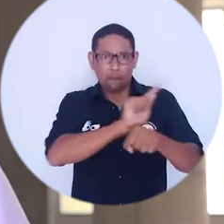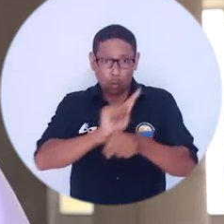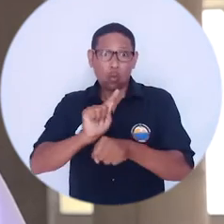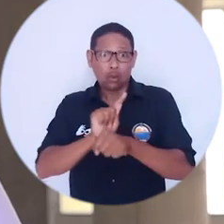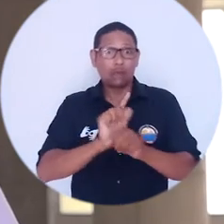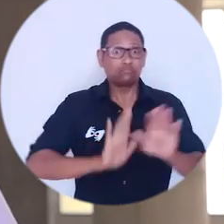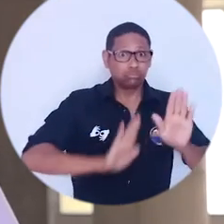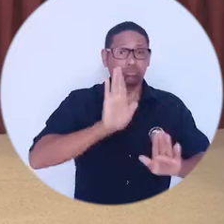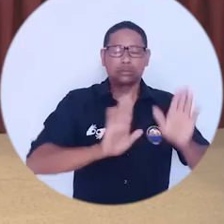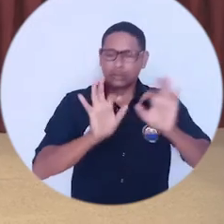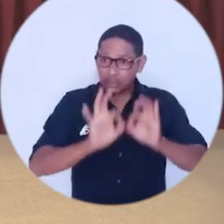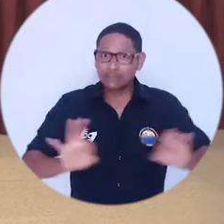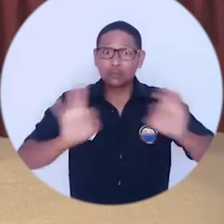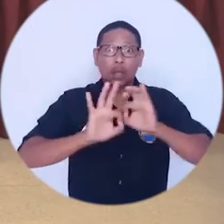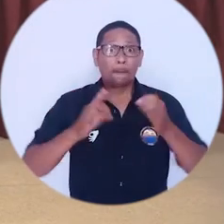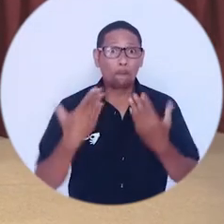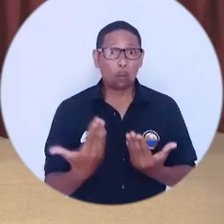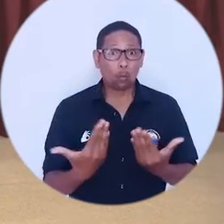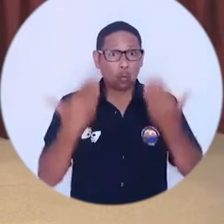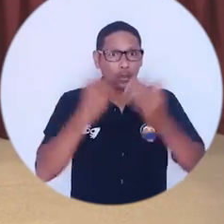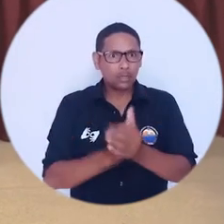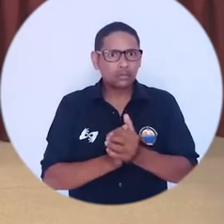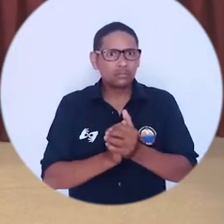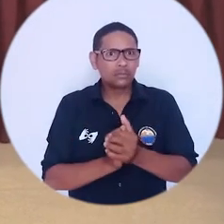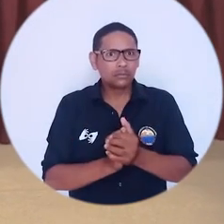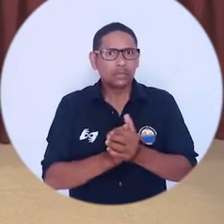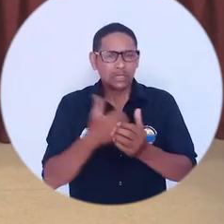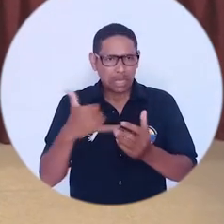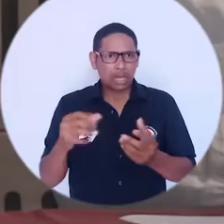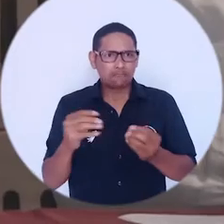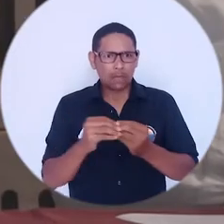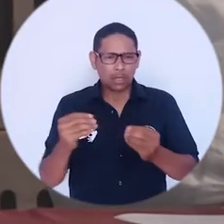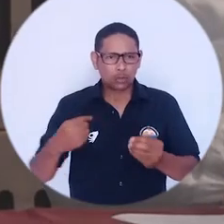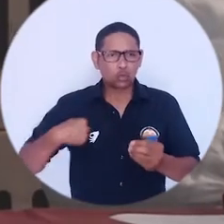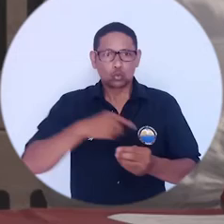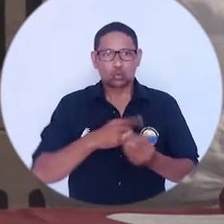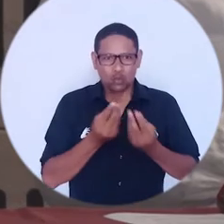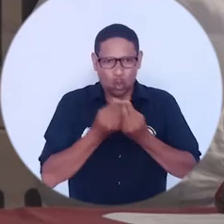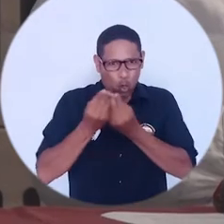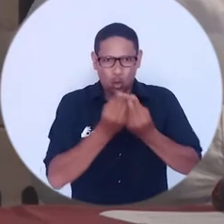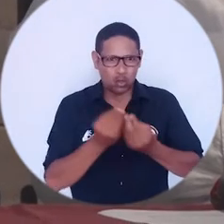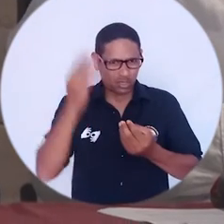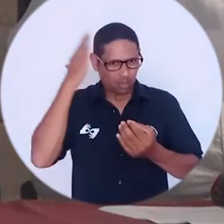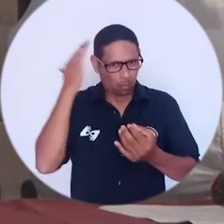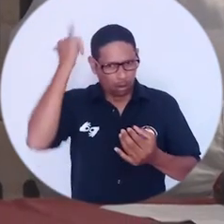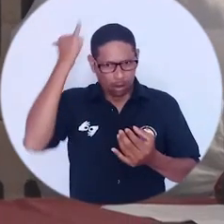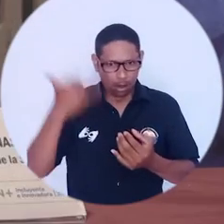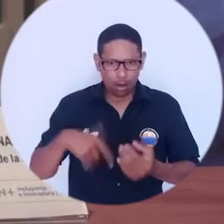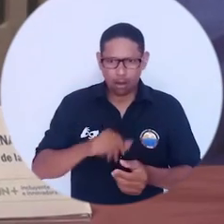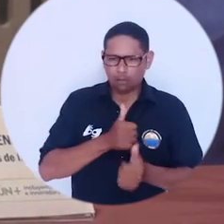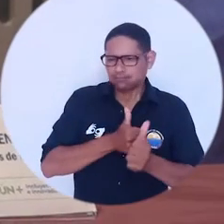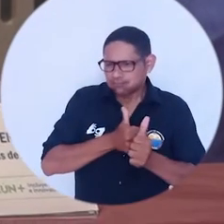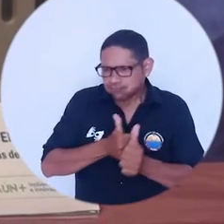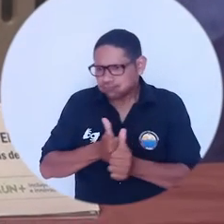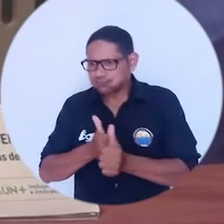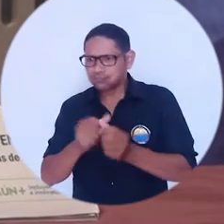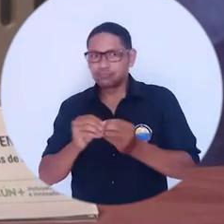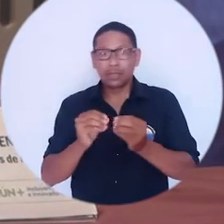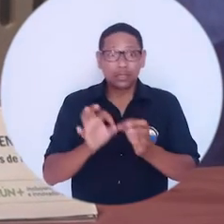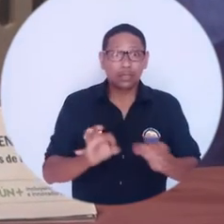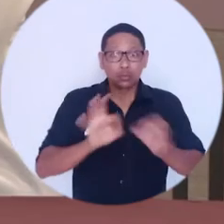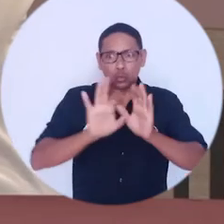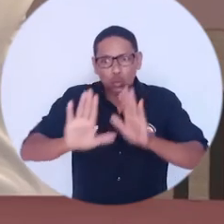importante, crucial, en el tema de la delegación que le hacemos como Consejo Académico para que ellos definan, con base en sus